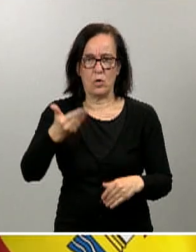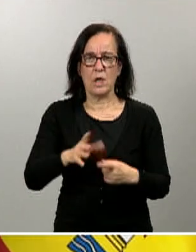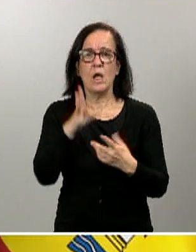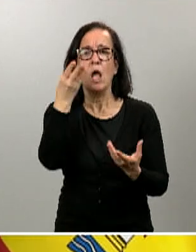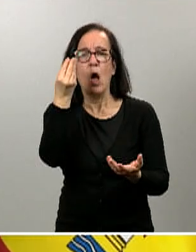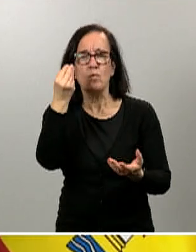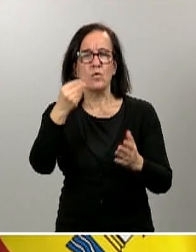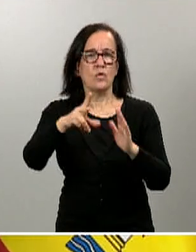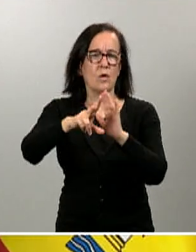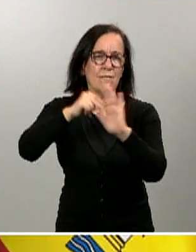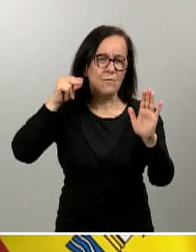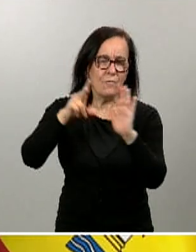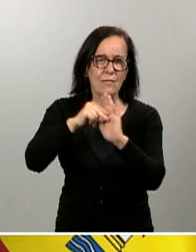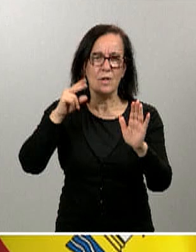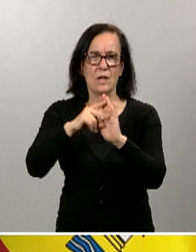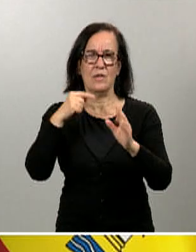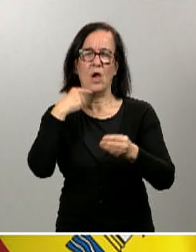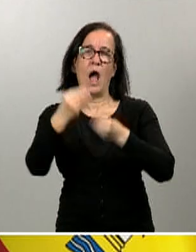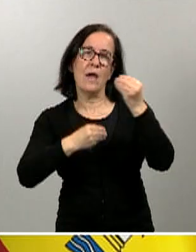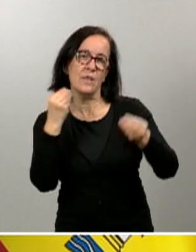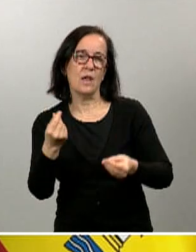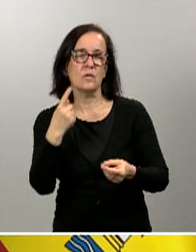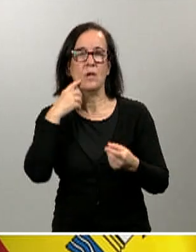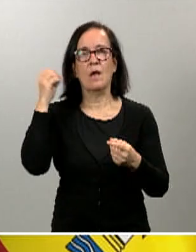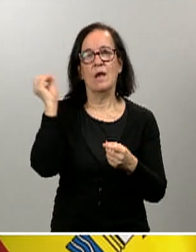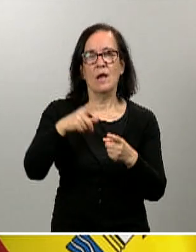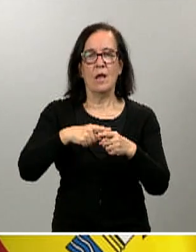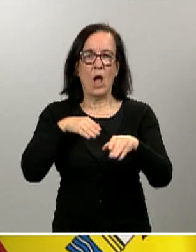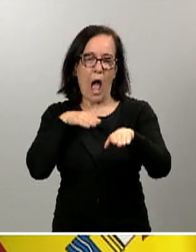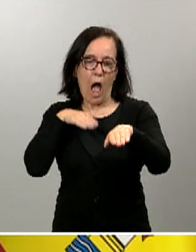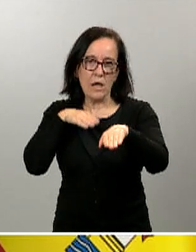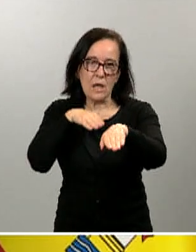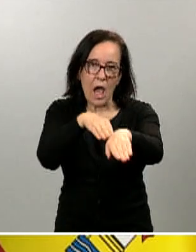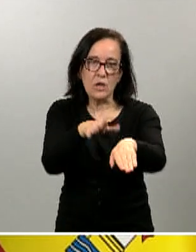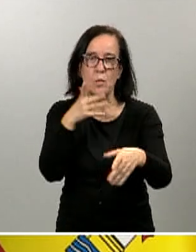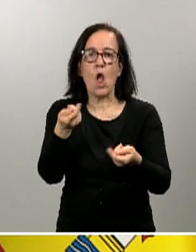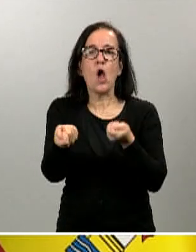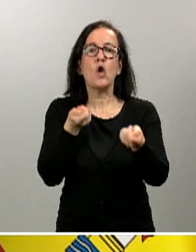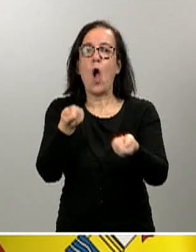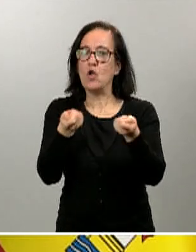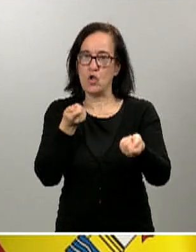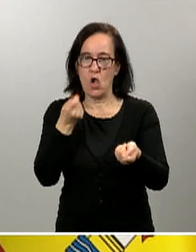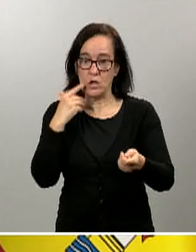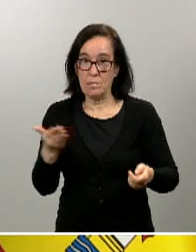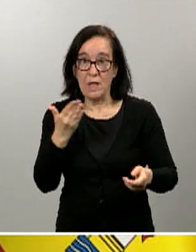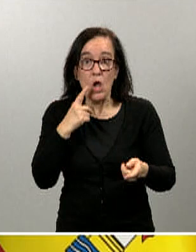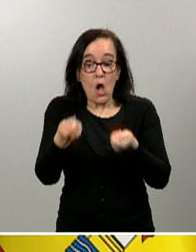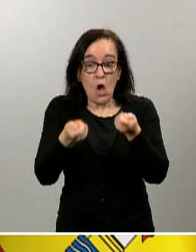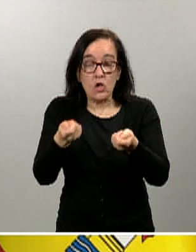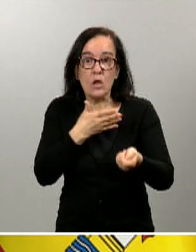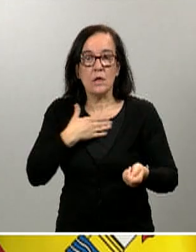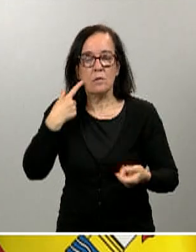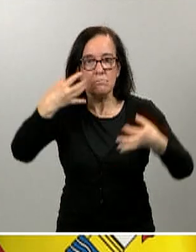haciendo mención a atascos motivados por los controles, pero precisamente los controles lo que pretenden es asegurar